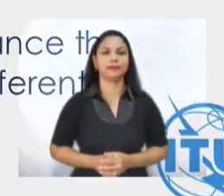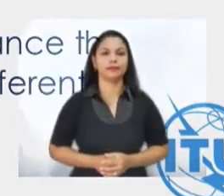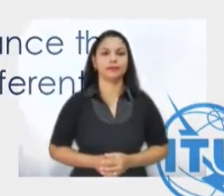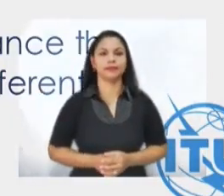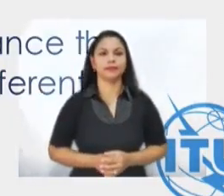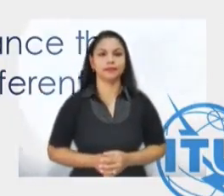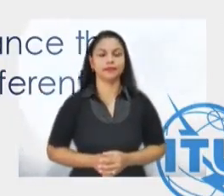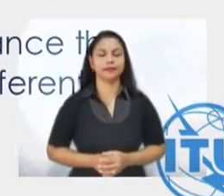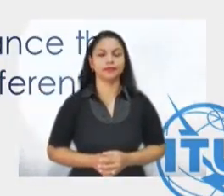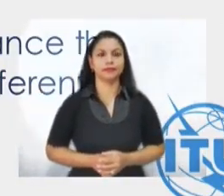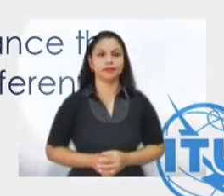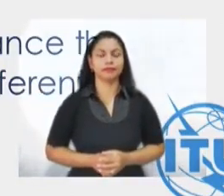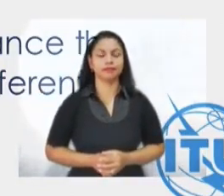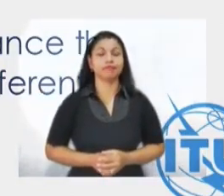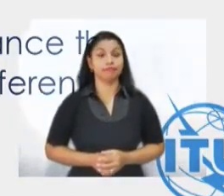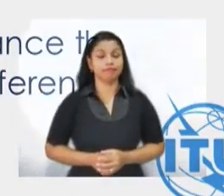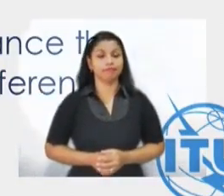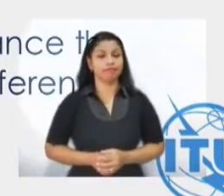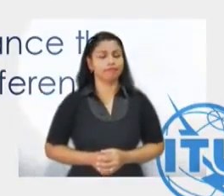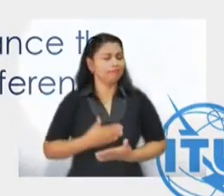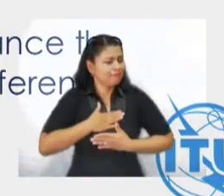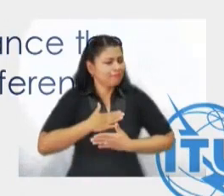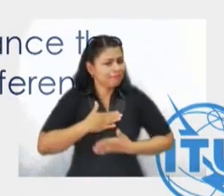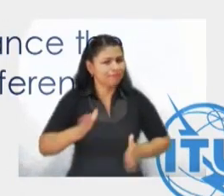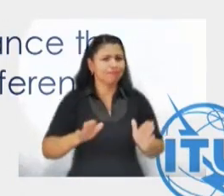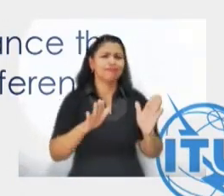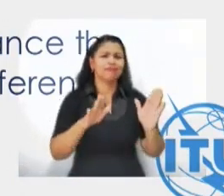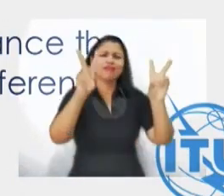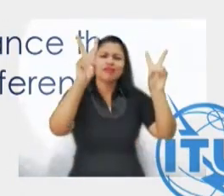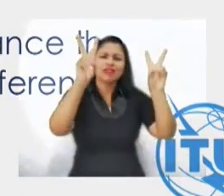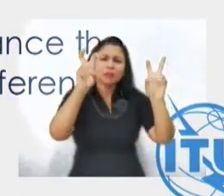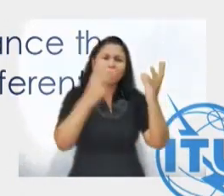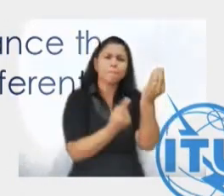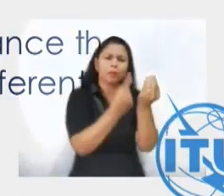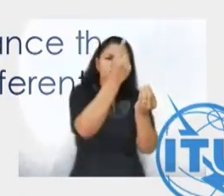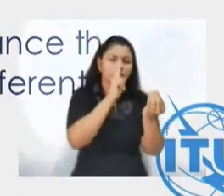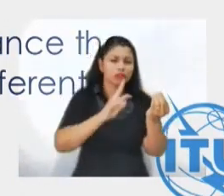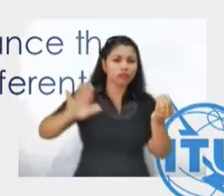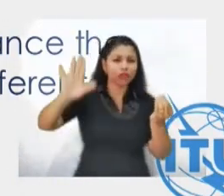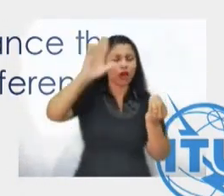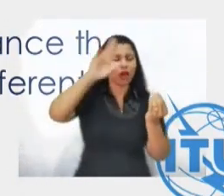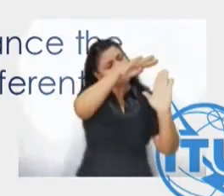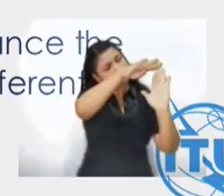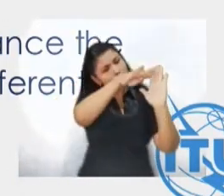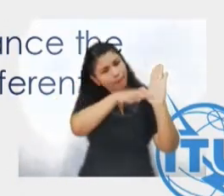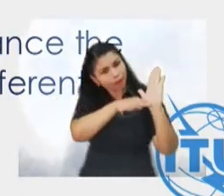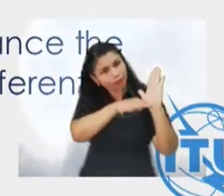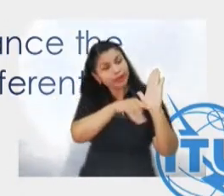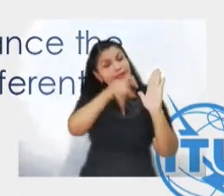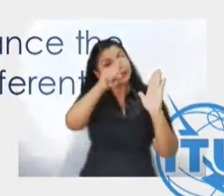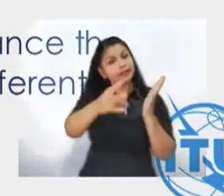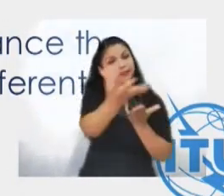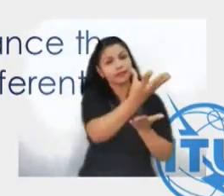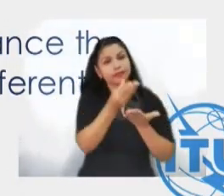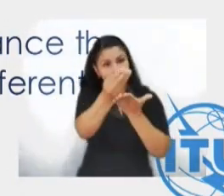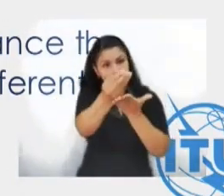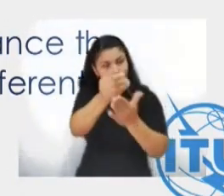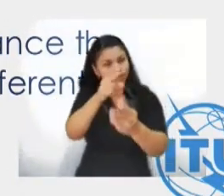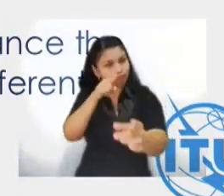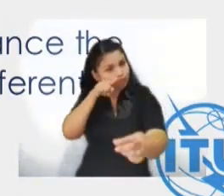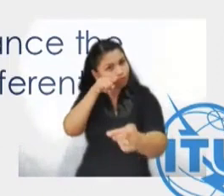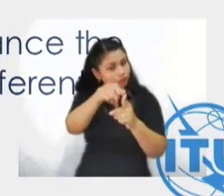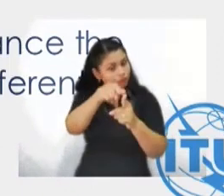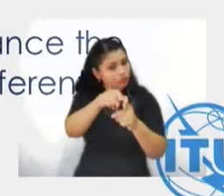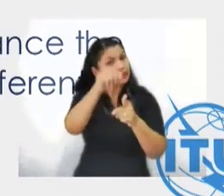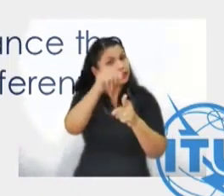Cualquiera que sea la política nacional, una regulación basada en resultados se centra en los objetivos y considera todas